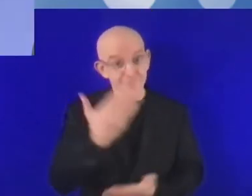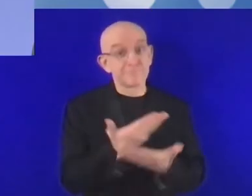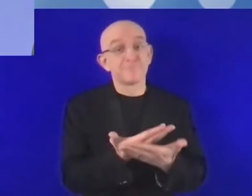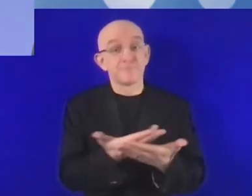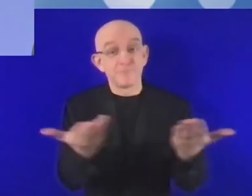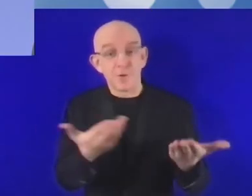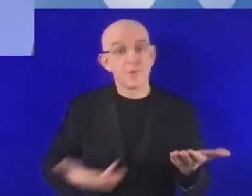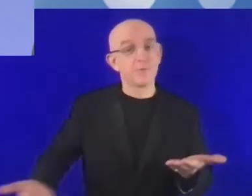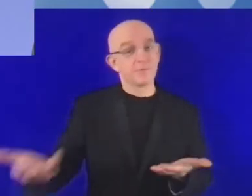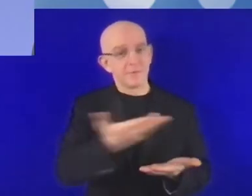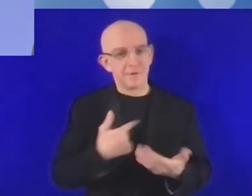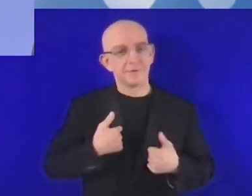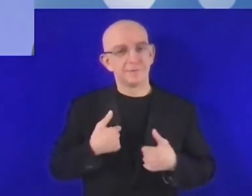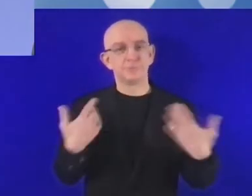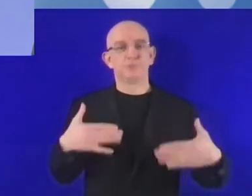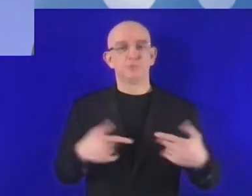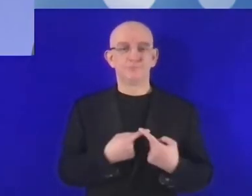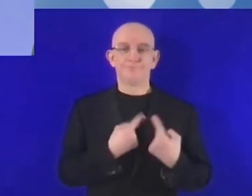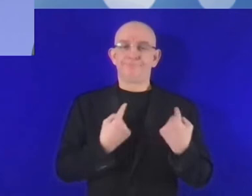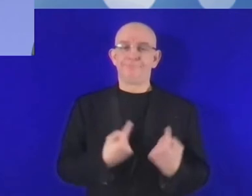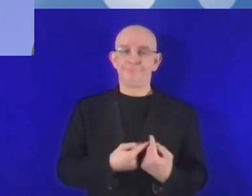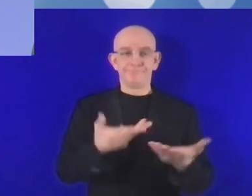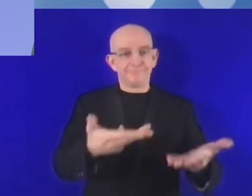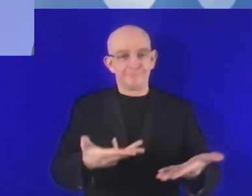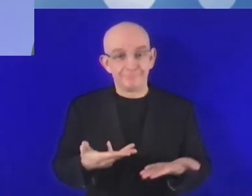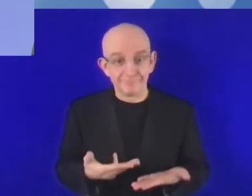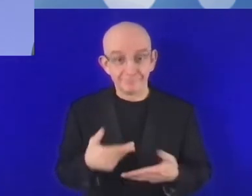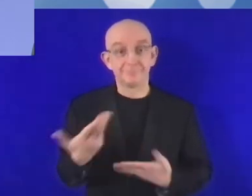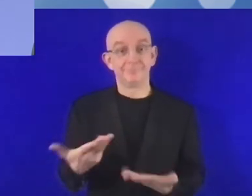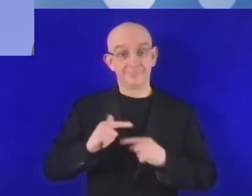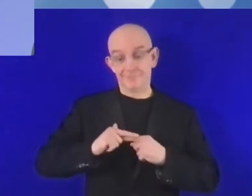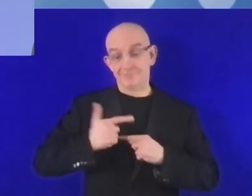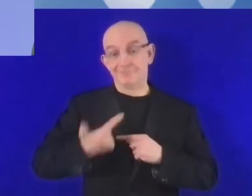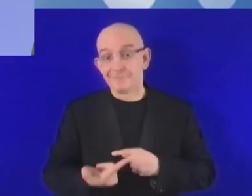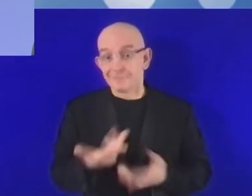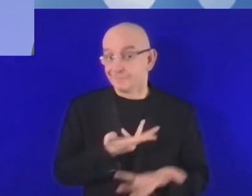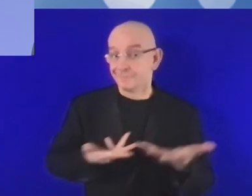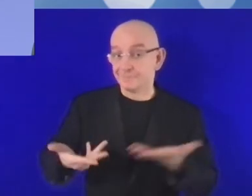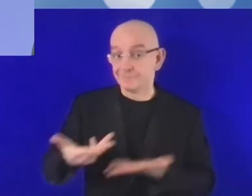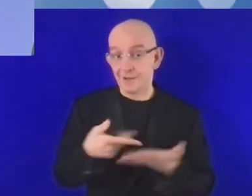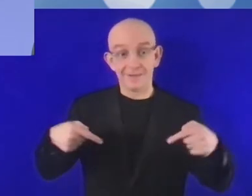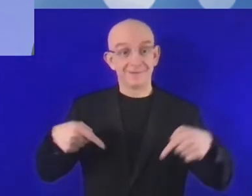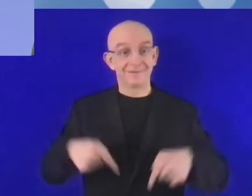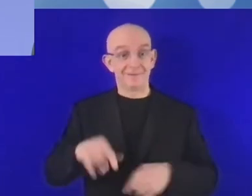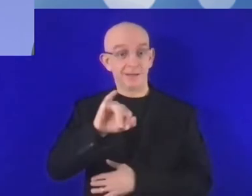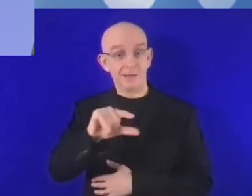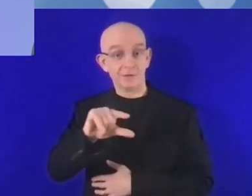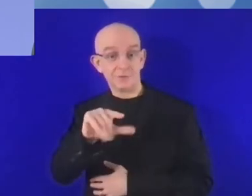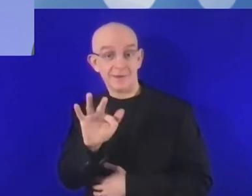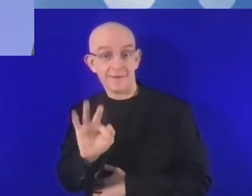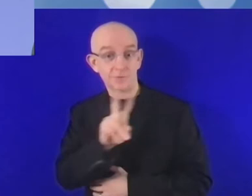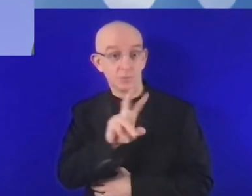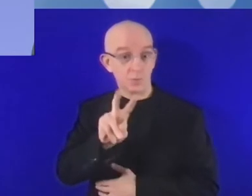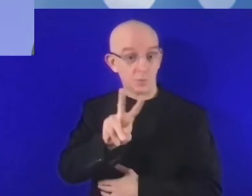Y vamos a centrarnos en el siguiente punto del programa. En este panel